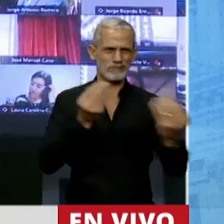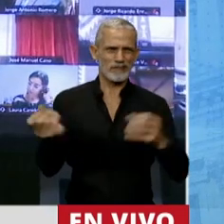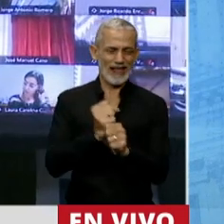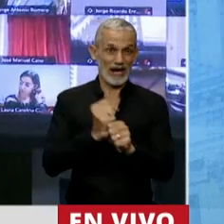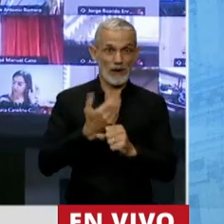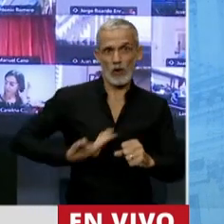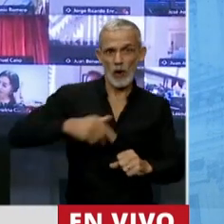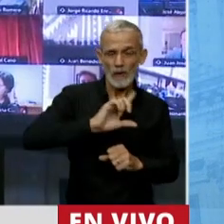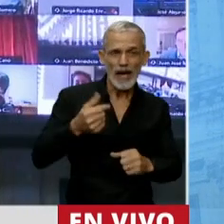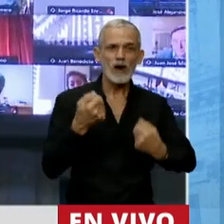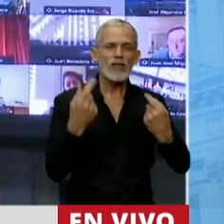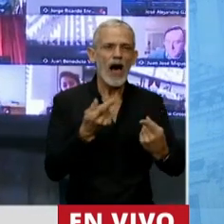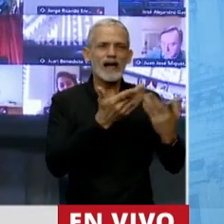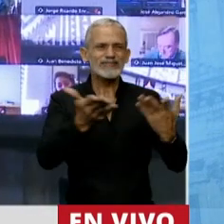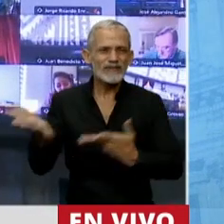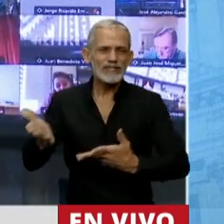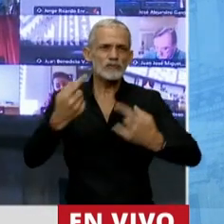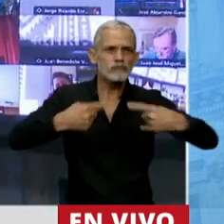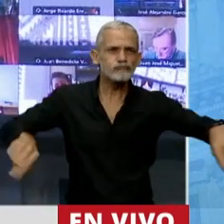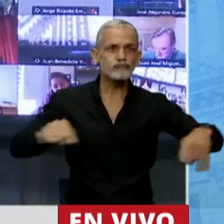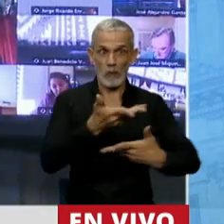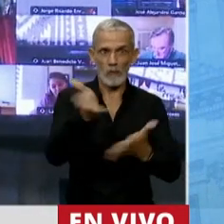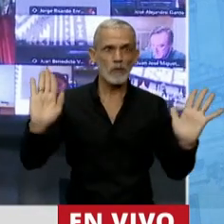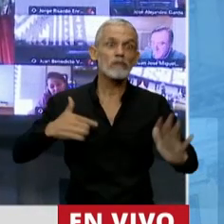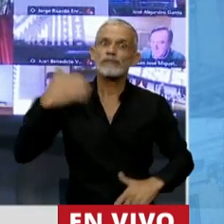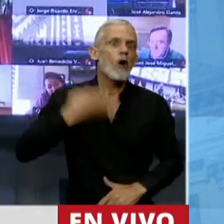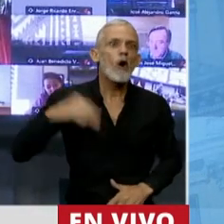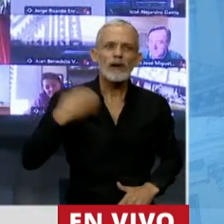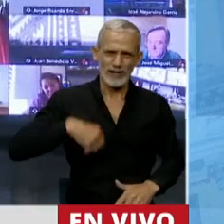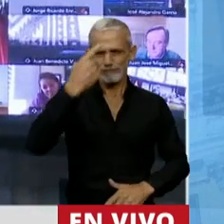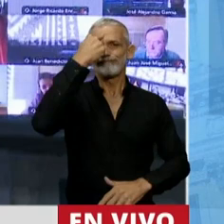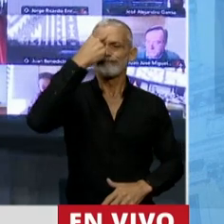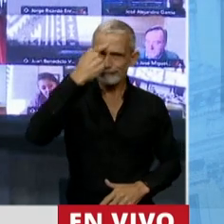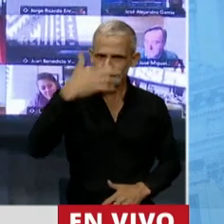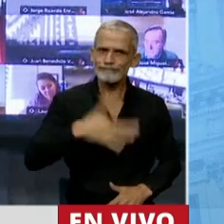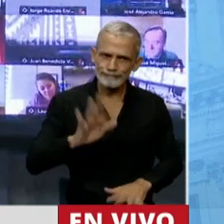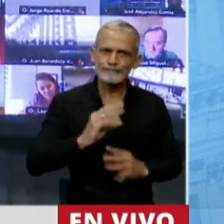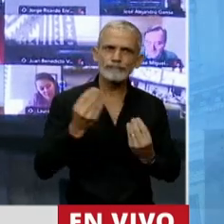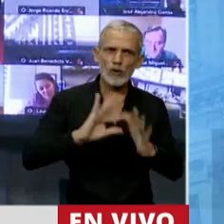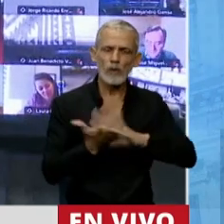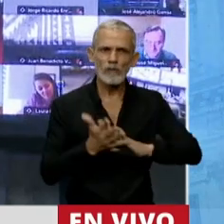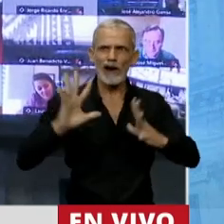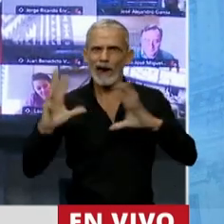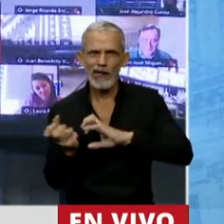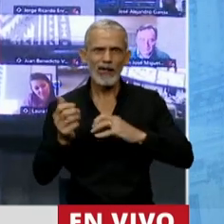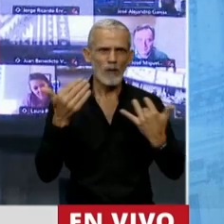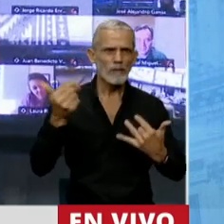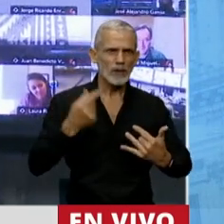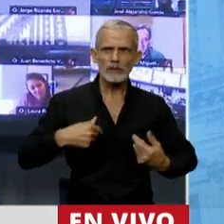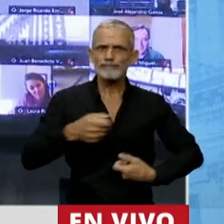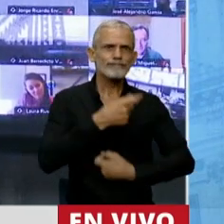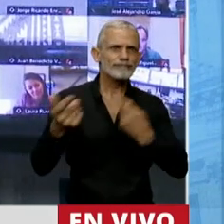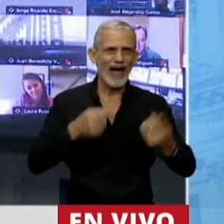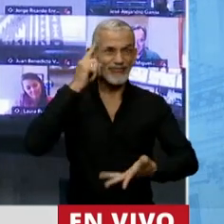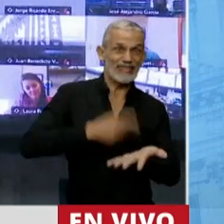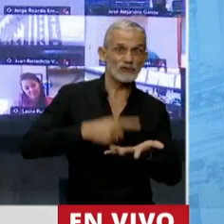prestamos bienes y servicios públicos, tenemos la obligación de tomar conciencia de las consecuencias ambientales que generamos